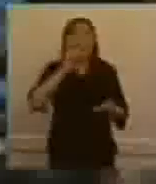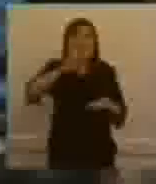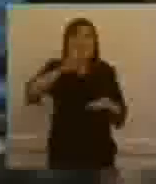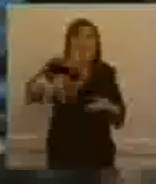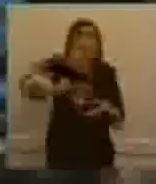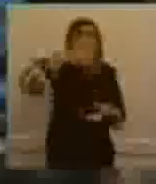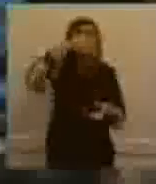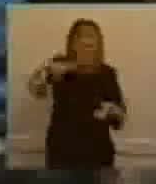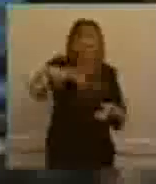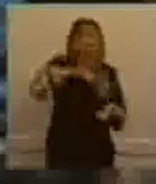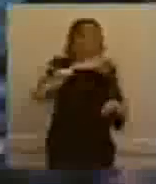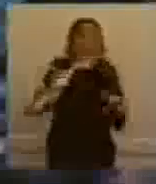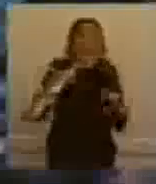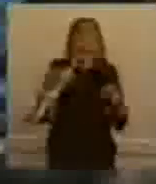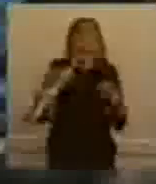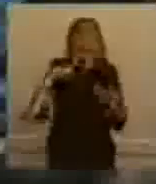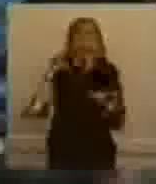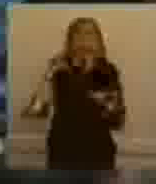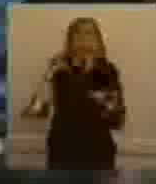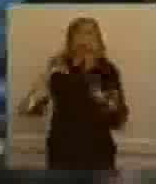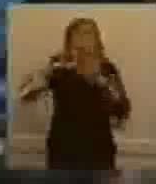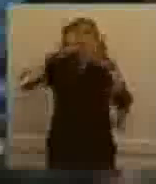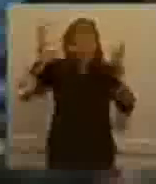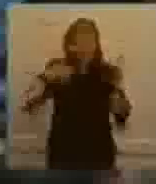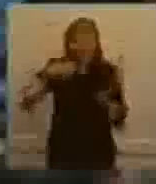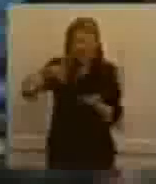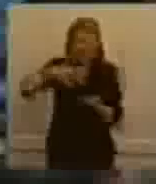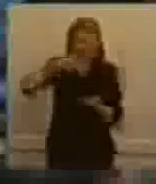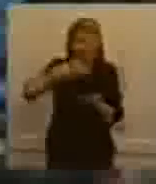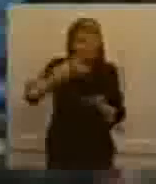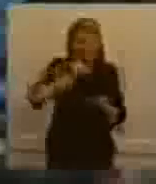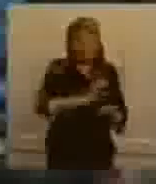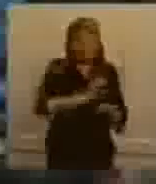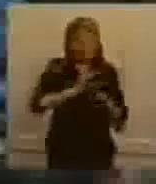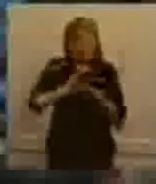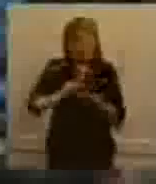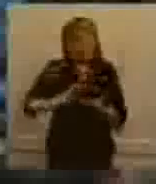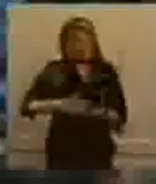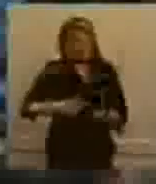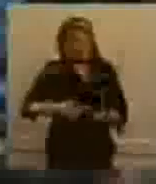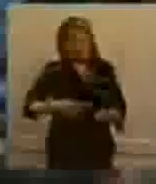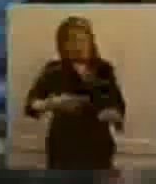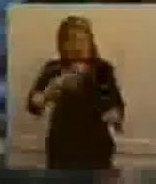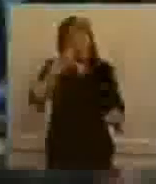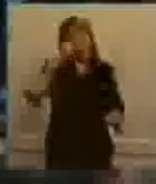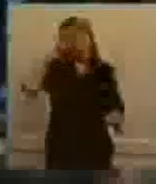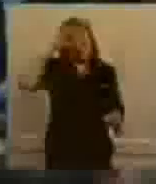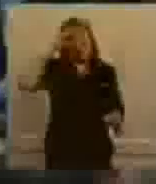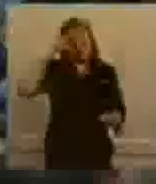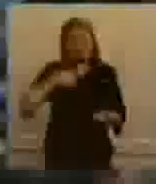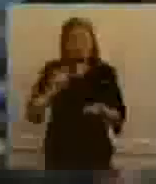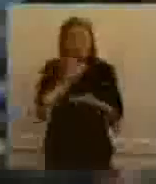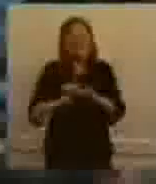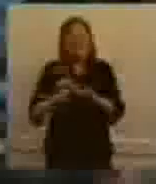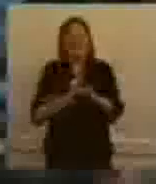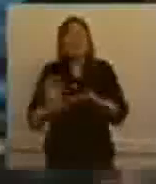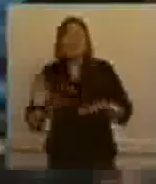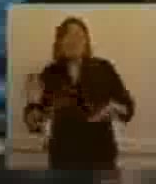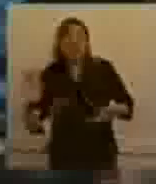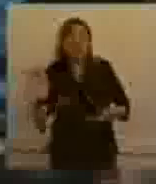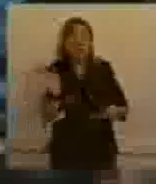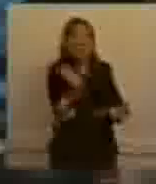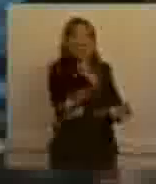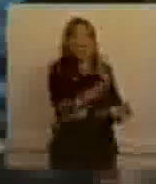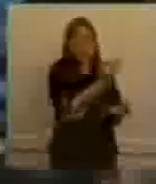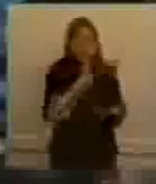yo creo que con eso estaríamos cumplimentando en los próximos 60, 90 días la limpieza total. Eso es lo que